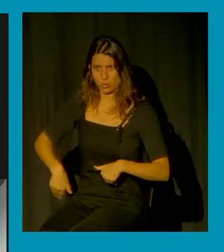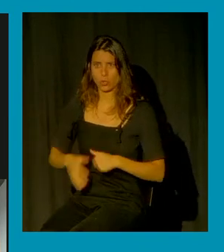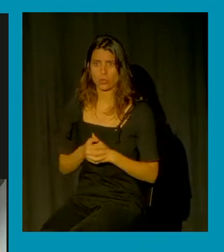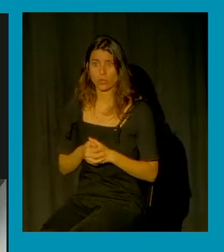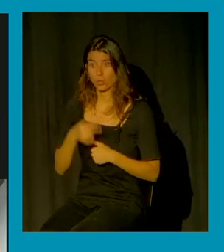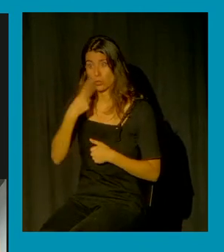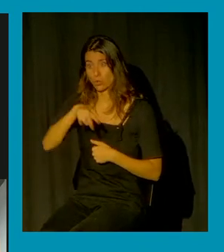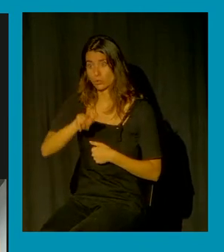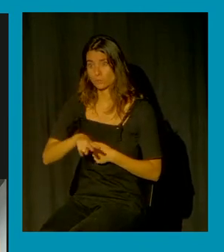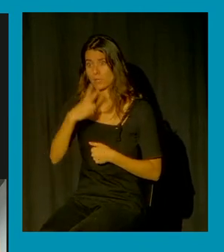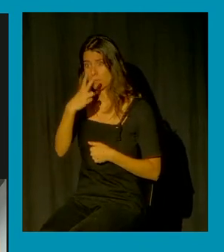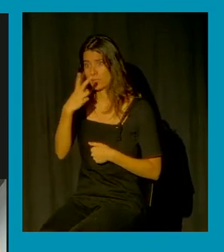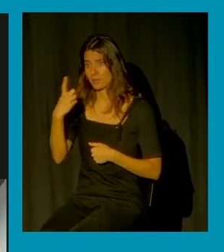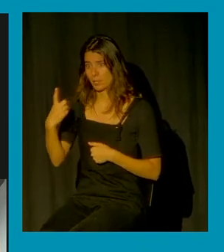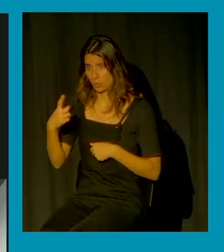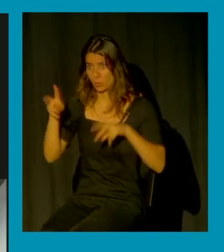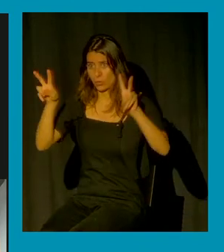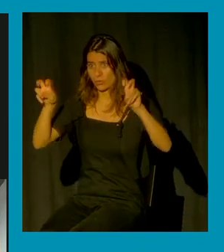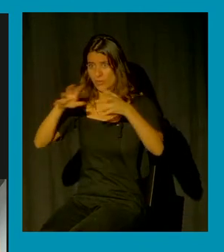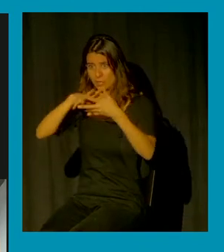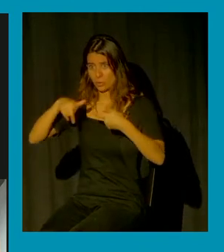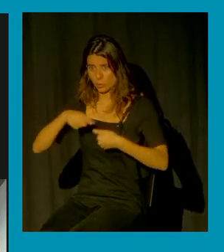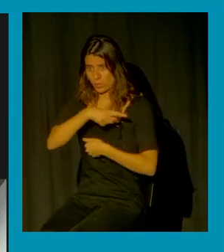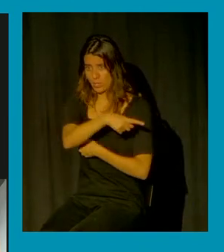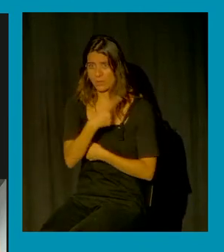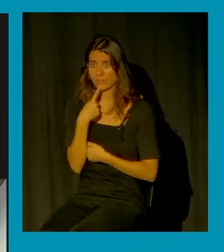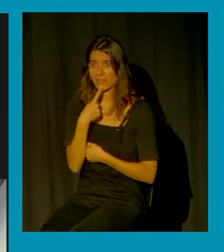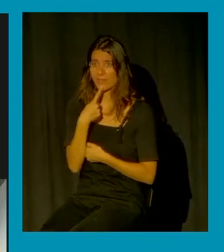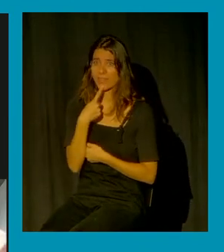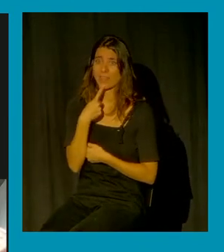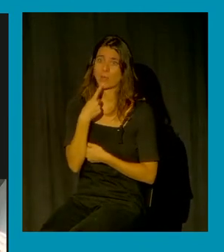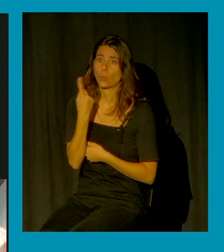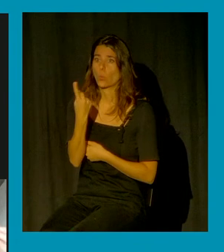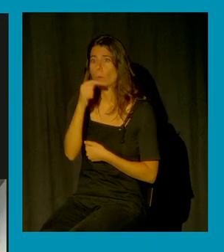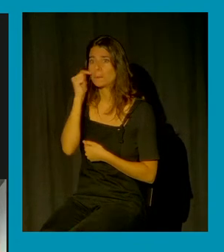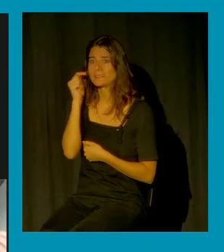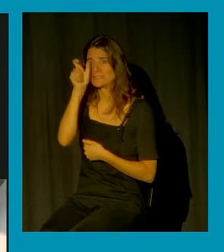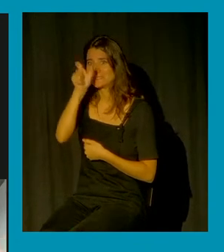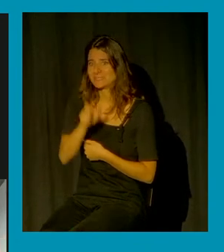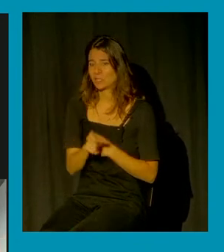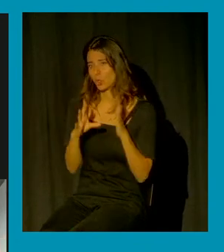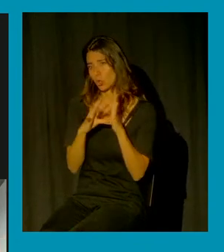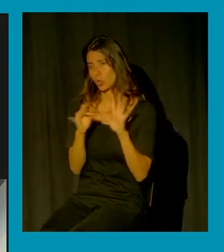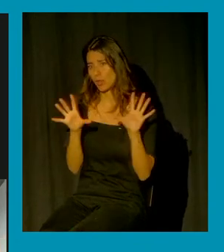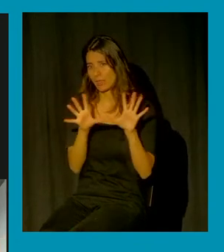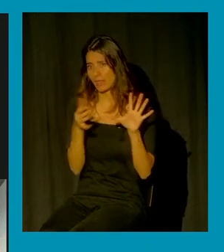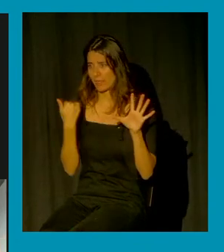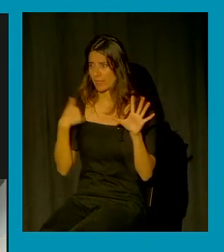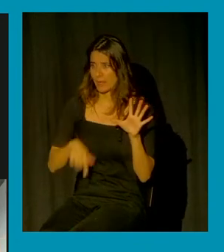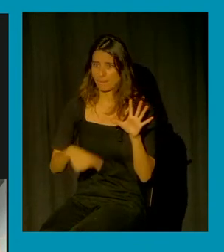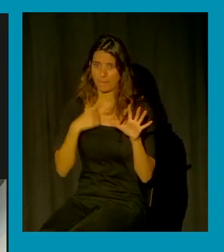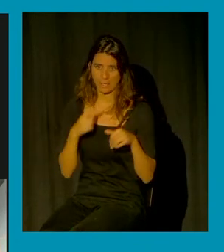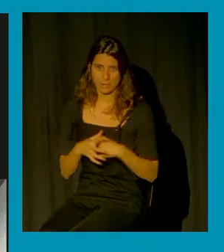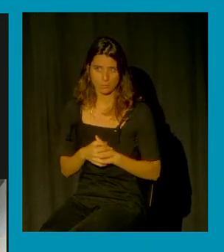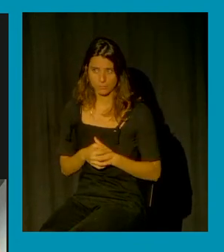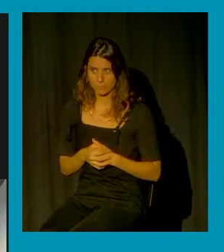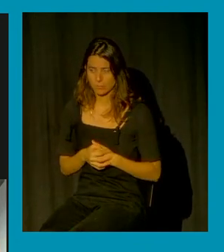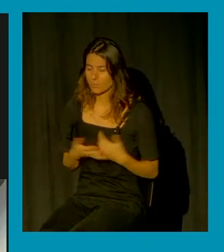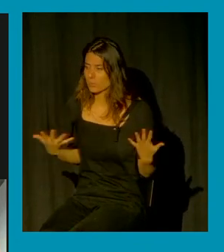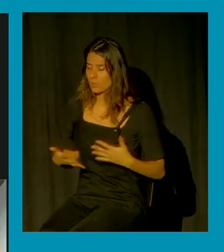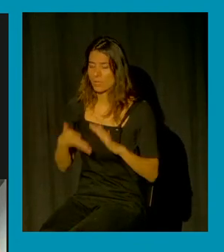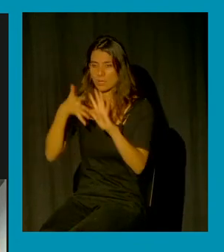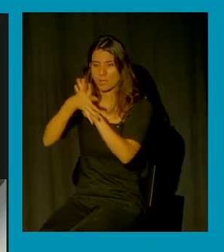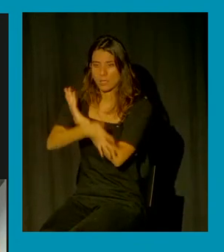2021 ¿no? la caída de un chico 10 por lo tanto las narrativas sobre el peligro sexual no serían